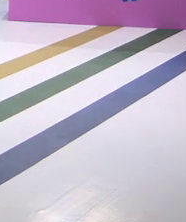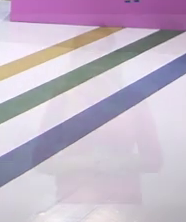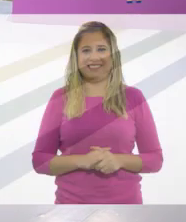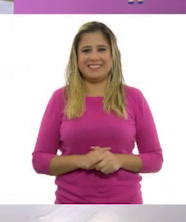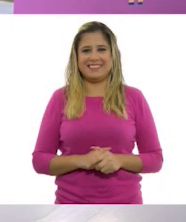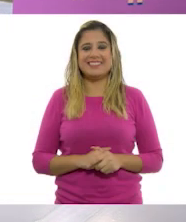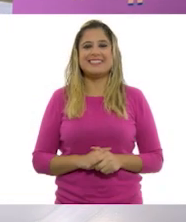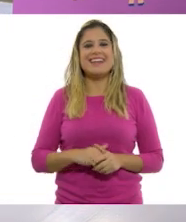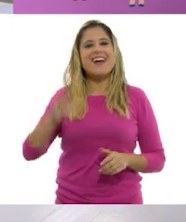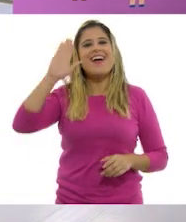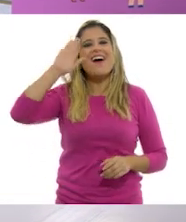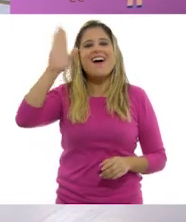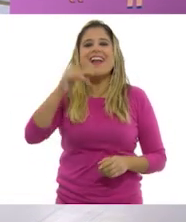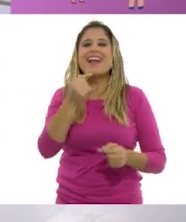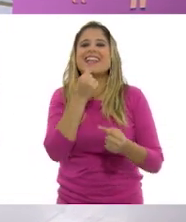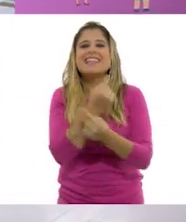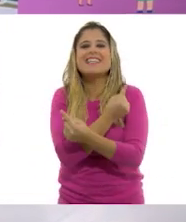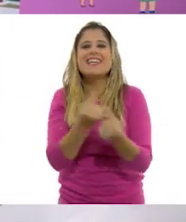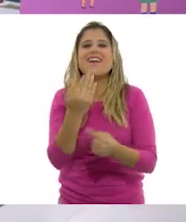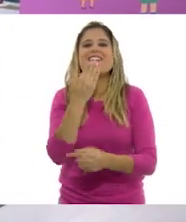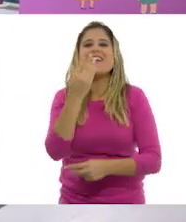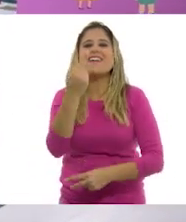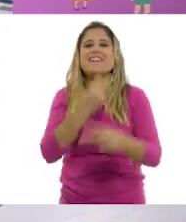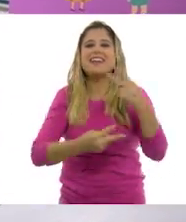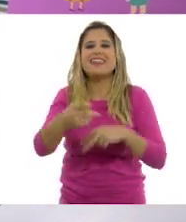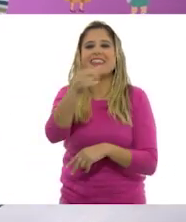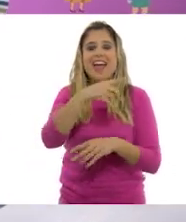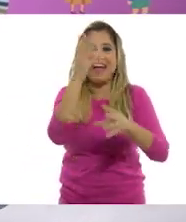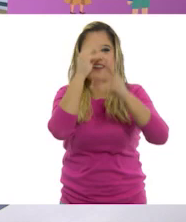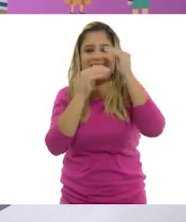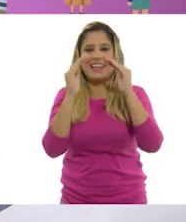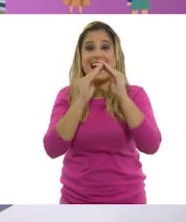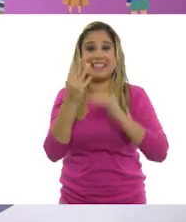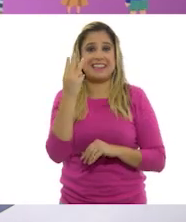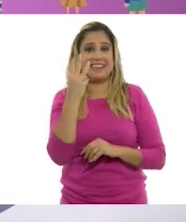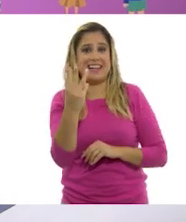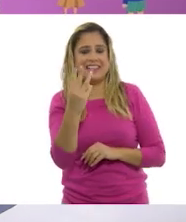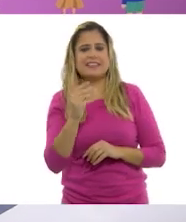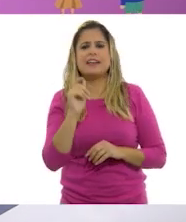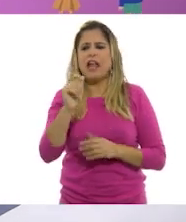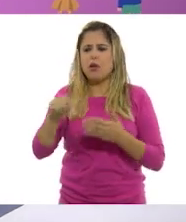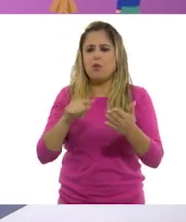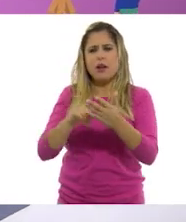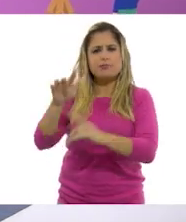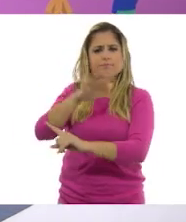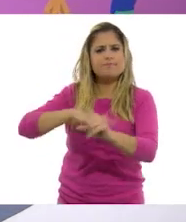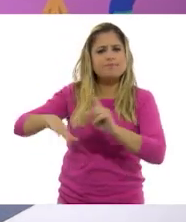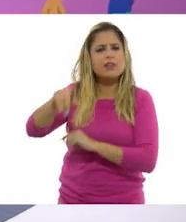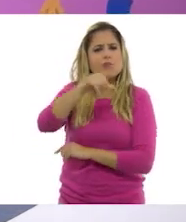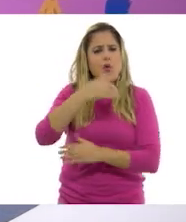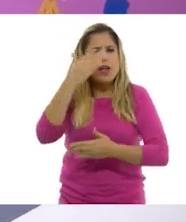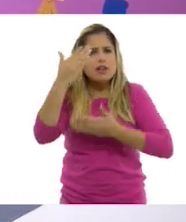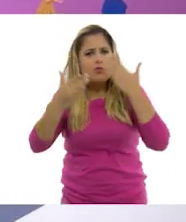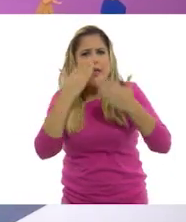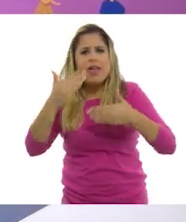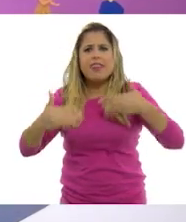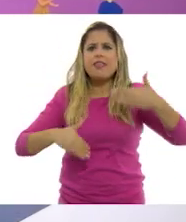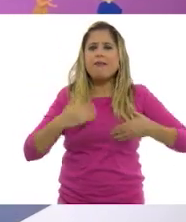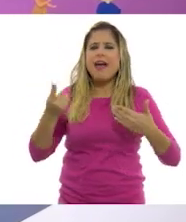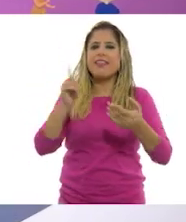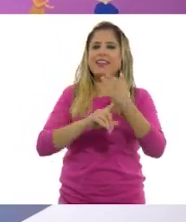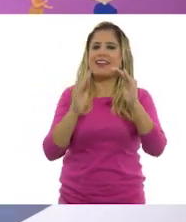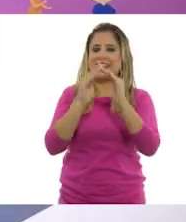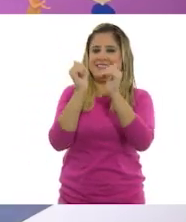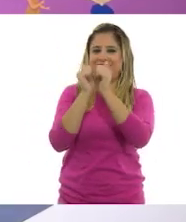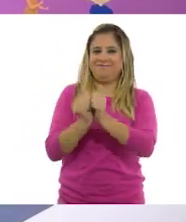Hola, niñas y niños, les damos la bienvenida a Aprende en Casa 3, un espacio en el que vamos a poder estudiar y divertirnos desde nuestros